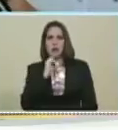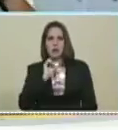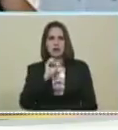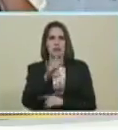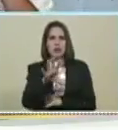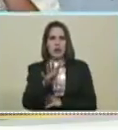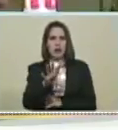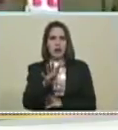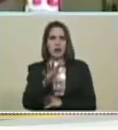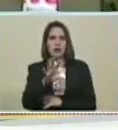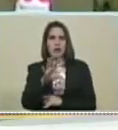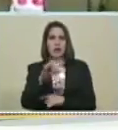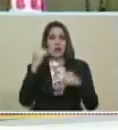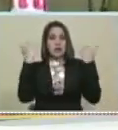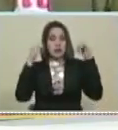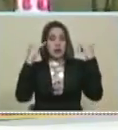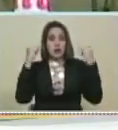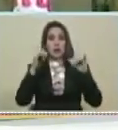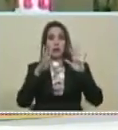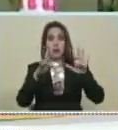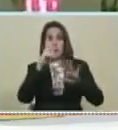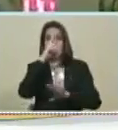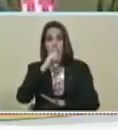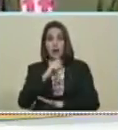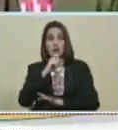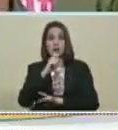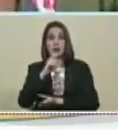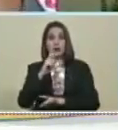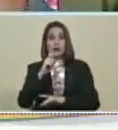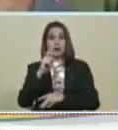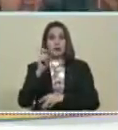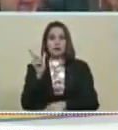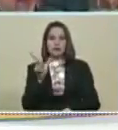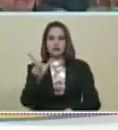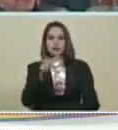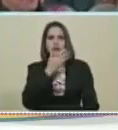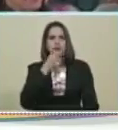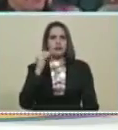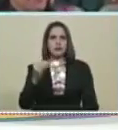mensaje Celebrando estos Nueve años De la juventud Del Partido Socialista Unido de Venezuela